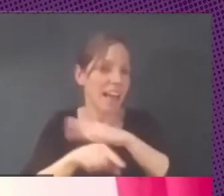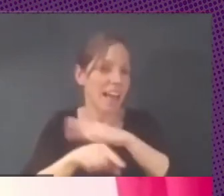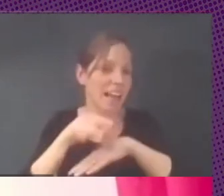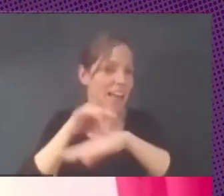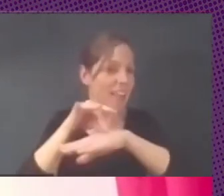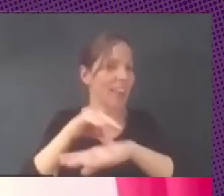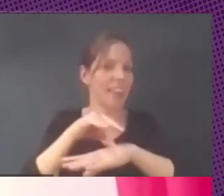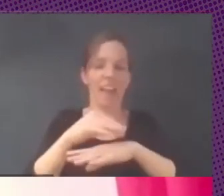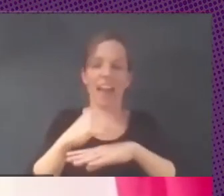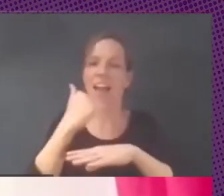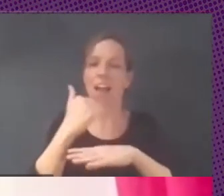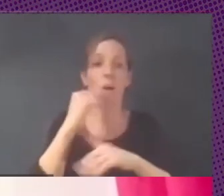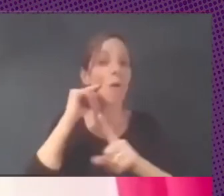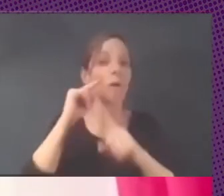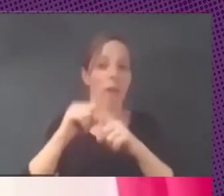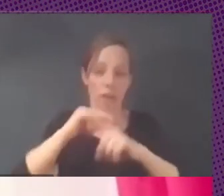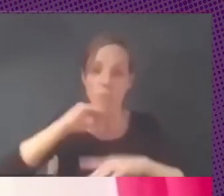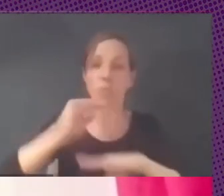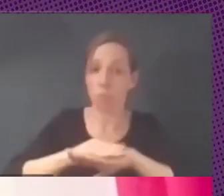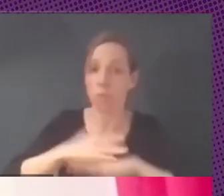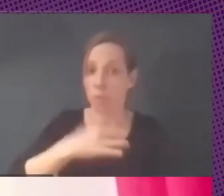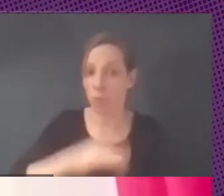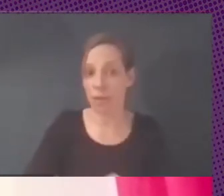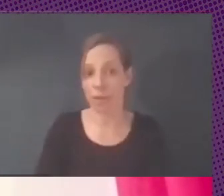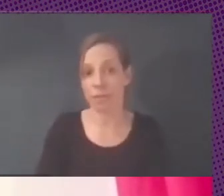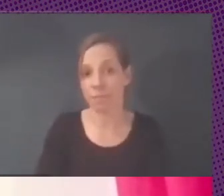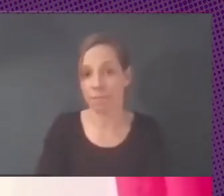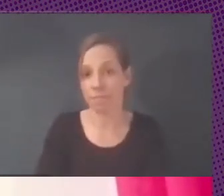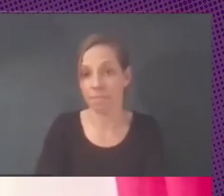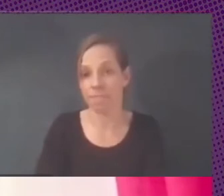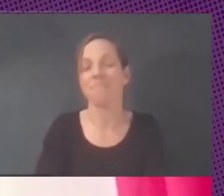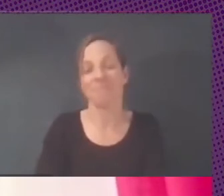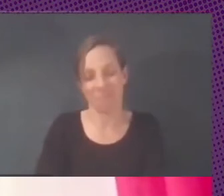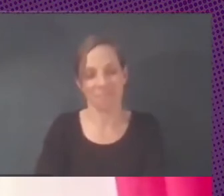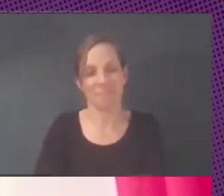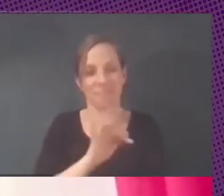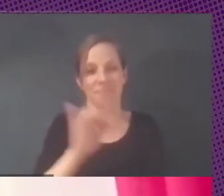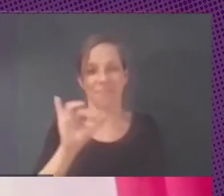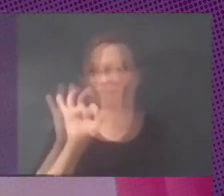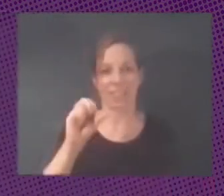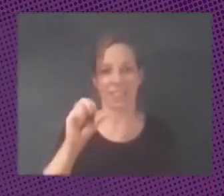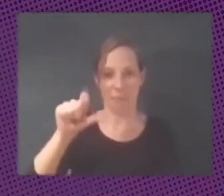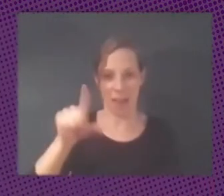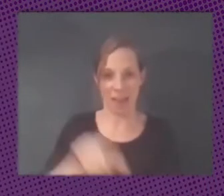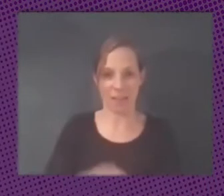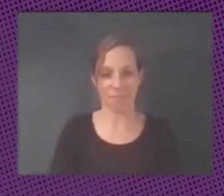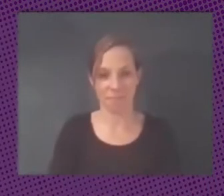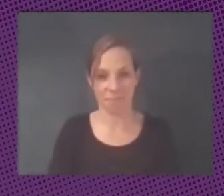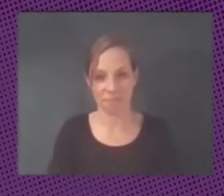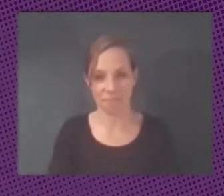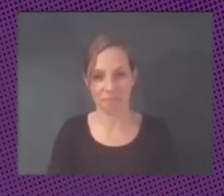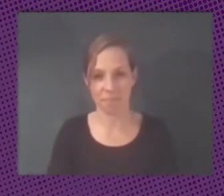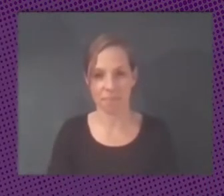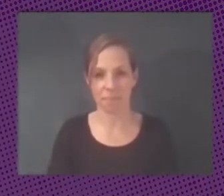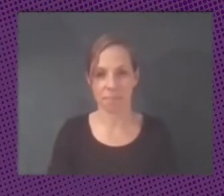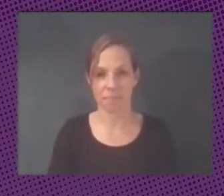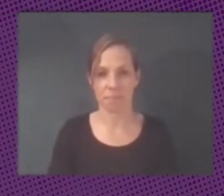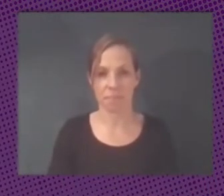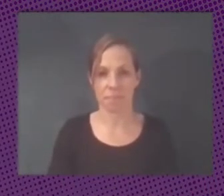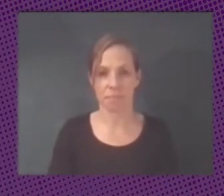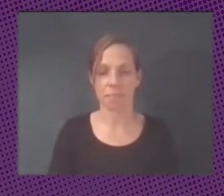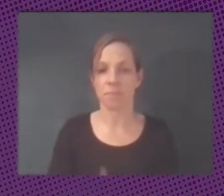valer eso este y ahora sí Ismael bueno lo que quiero decir